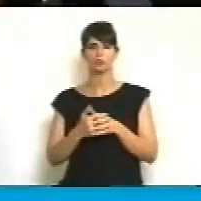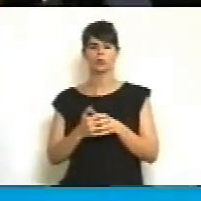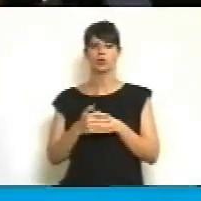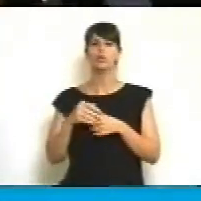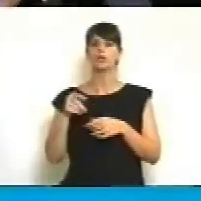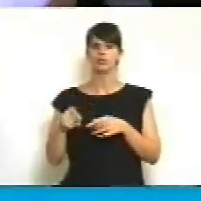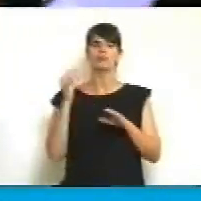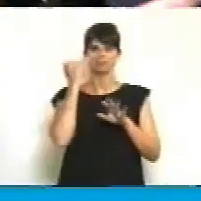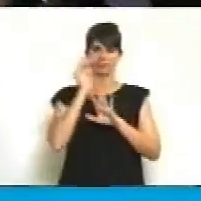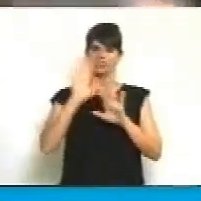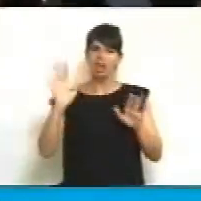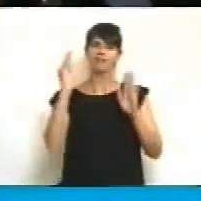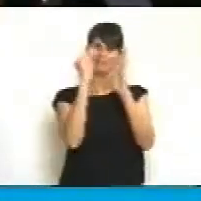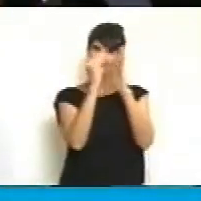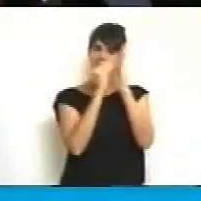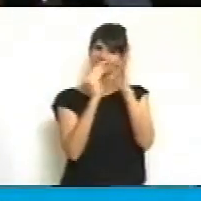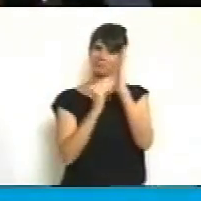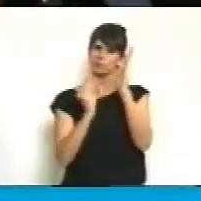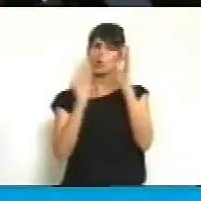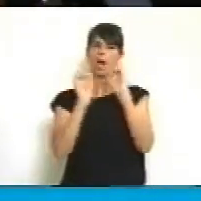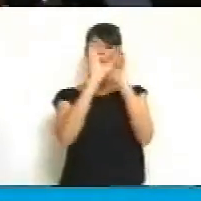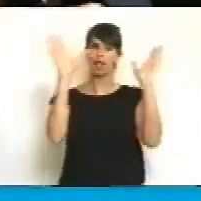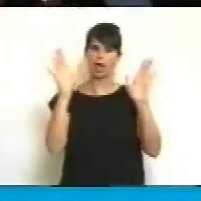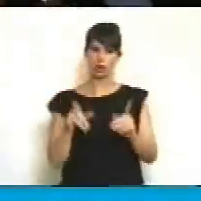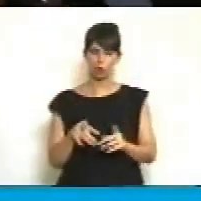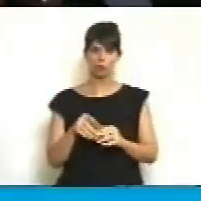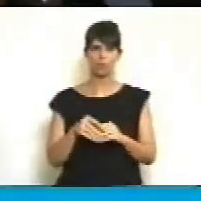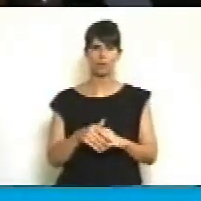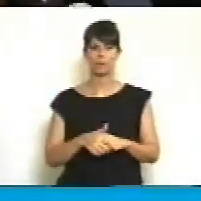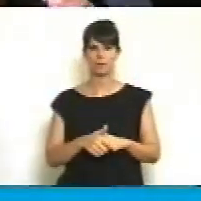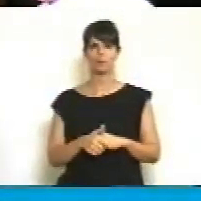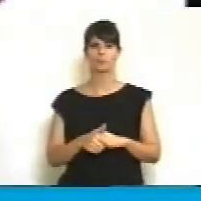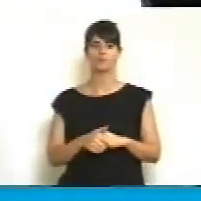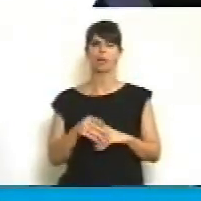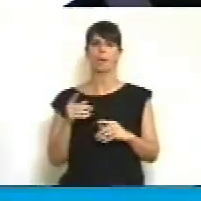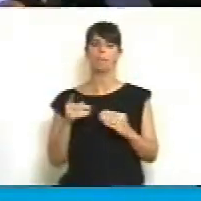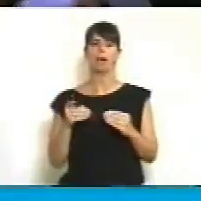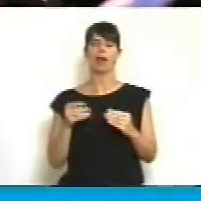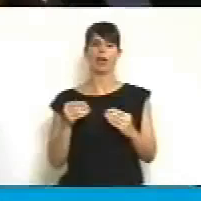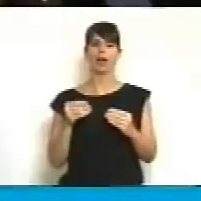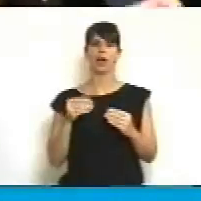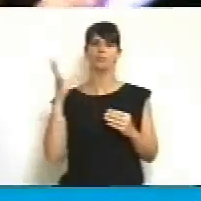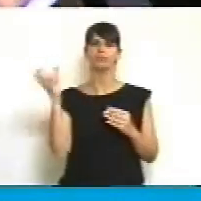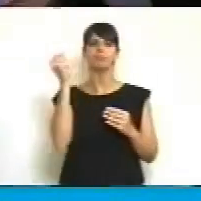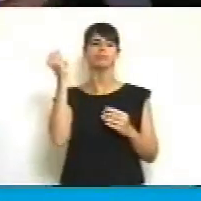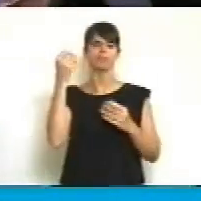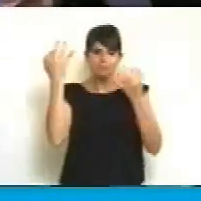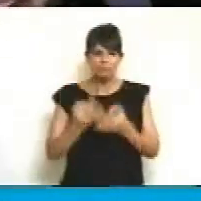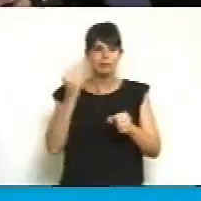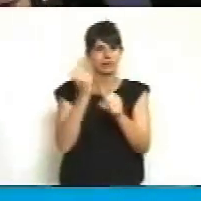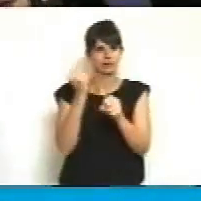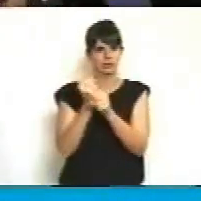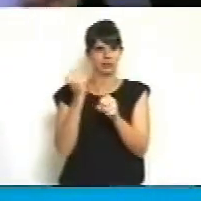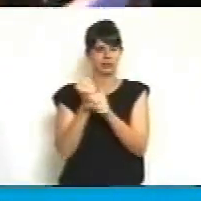plenamente regulada con grados que van a llevar a una importante eficacia en este